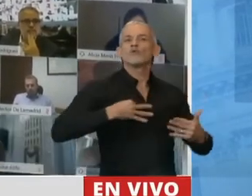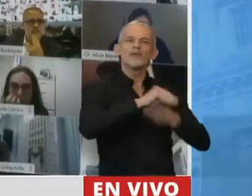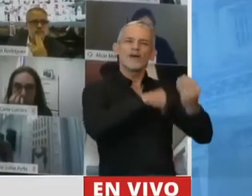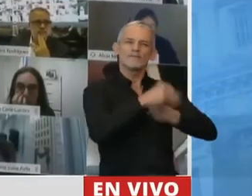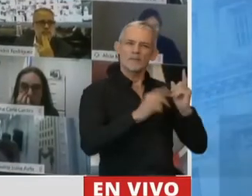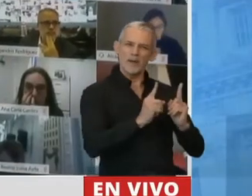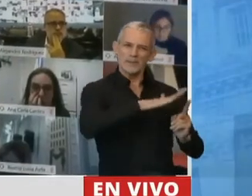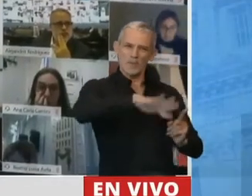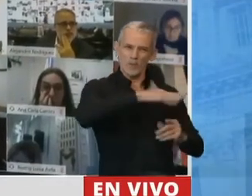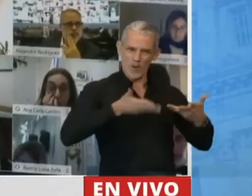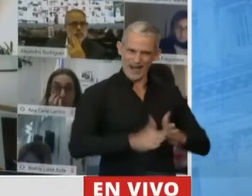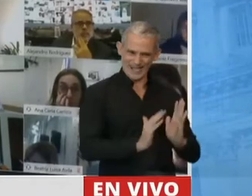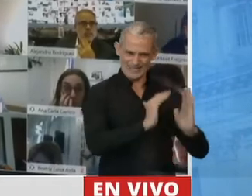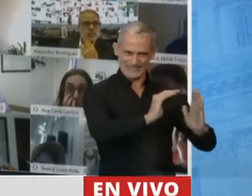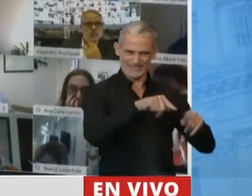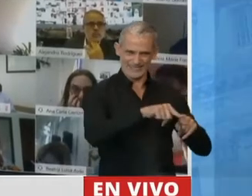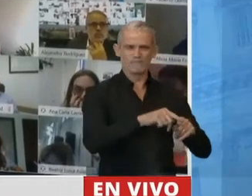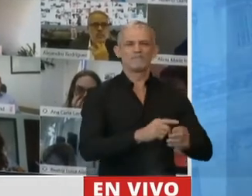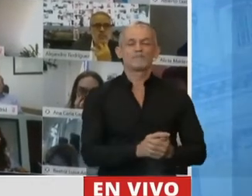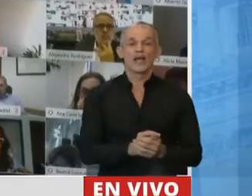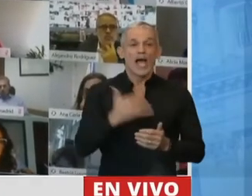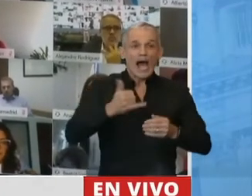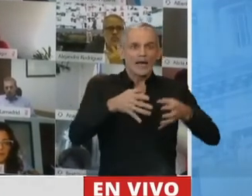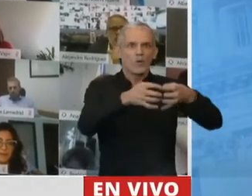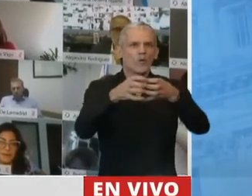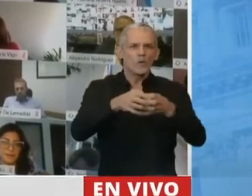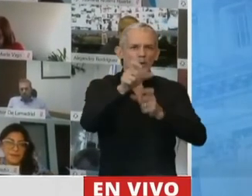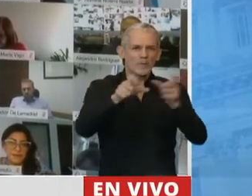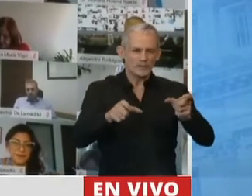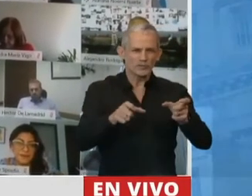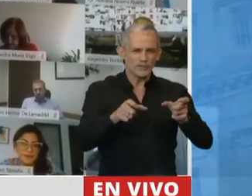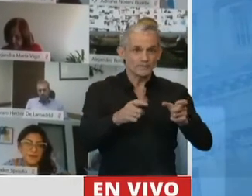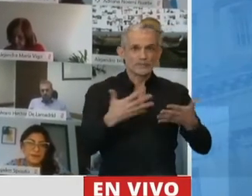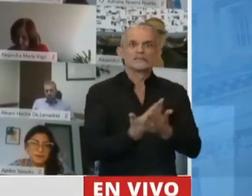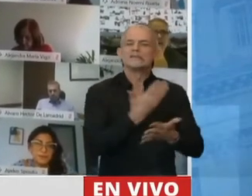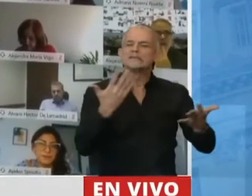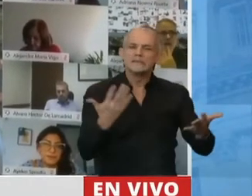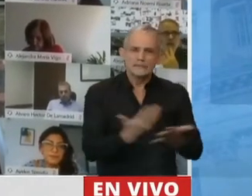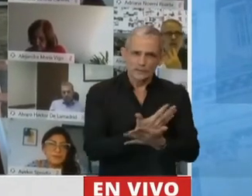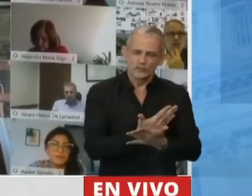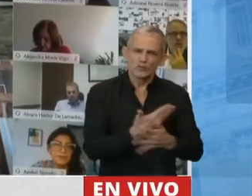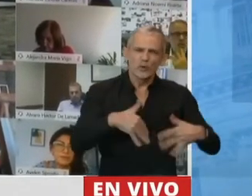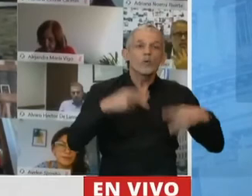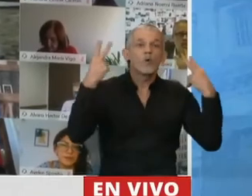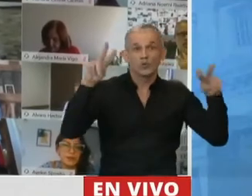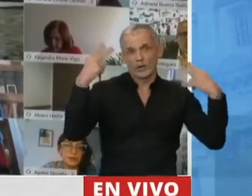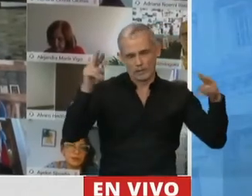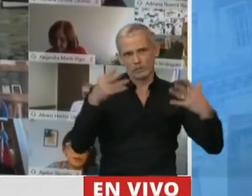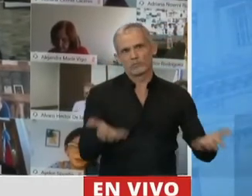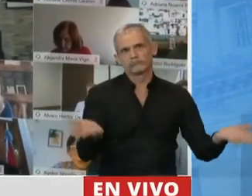familia ahí. Presidente, hay un grupo que ha sufrido y muchísimo, que es el turismo,